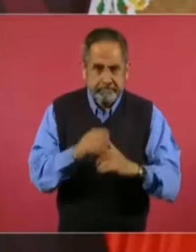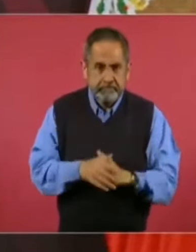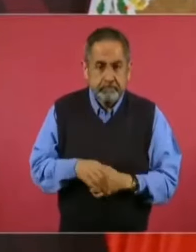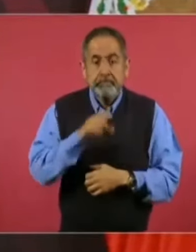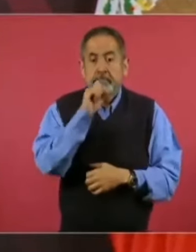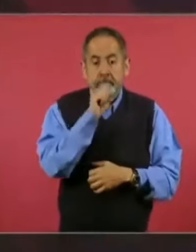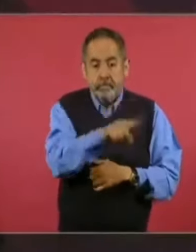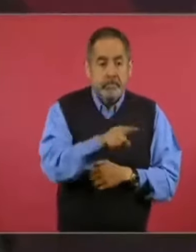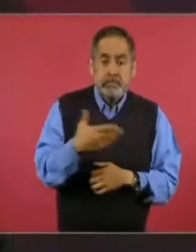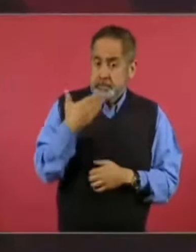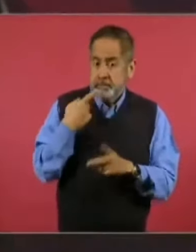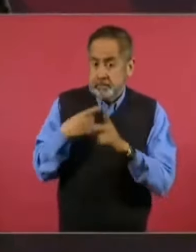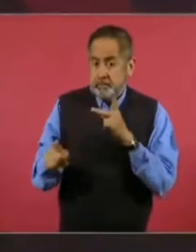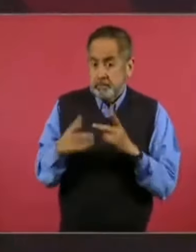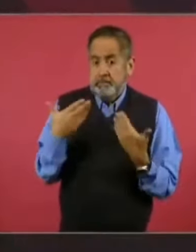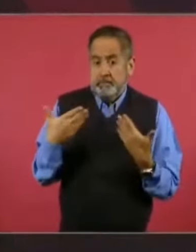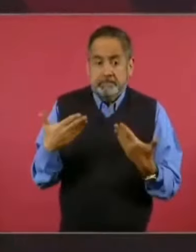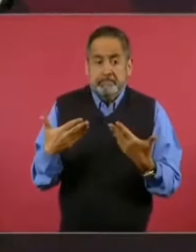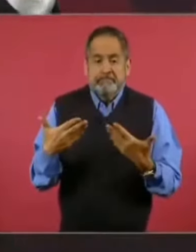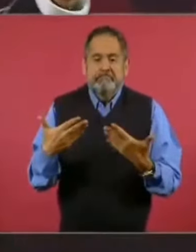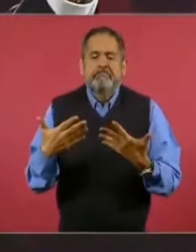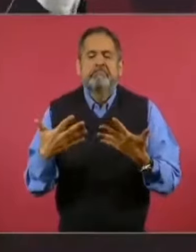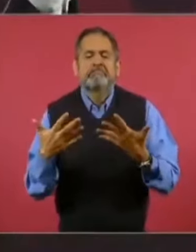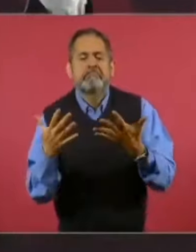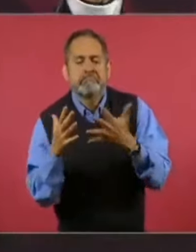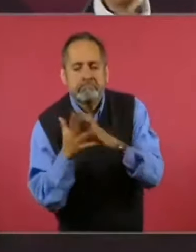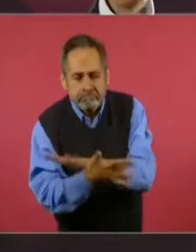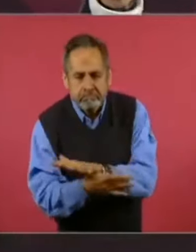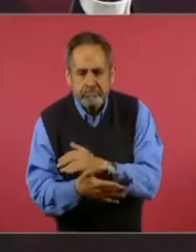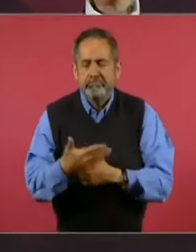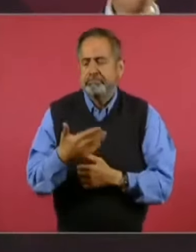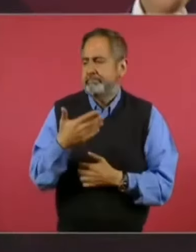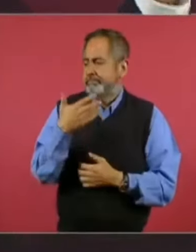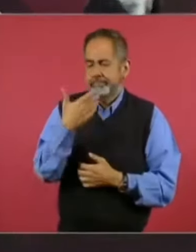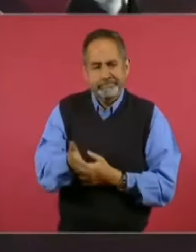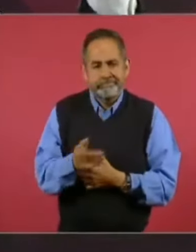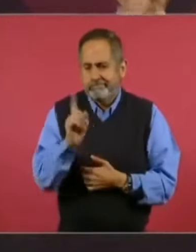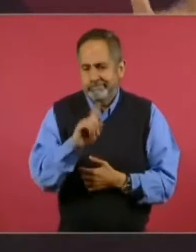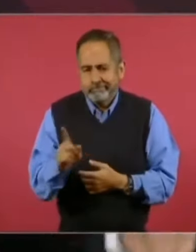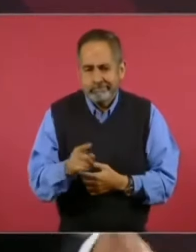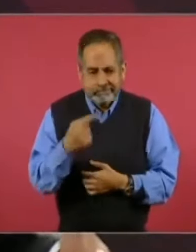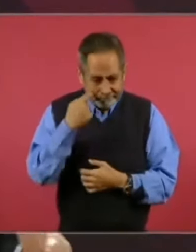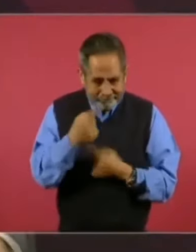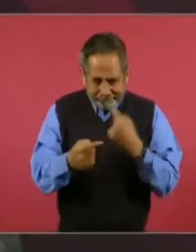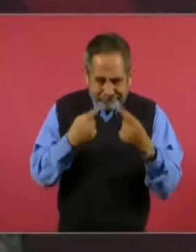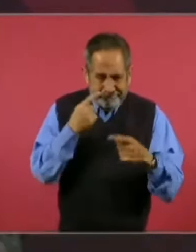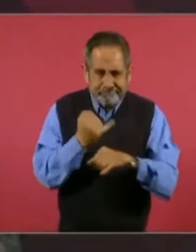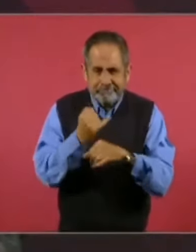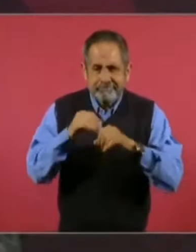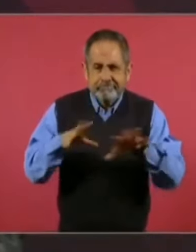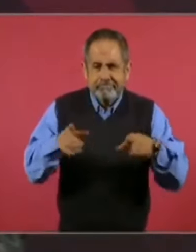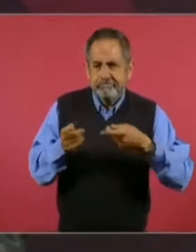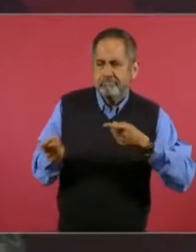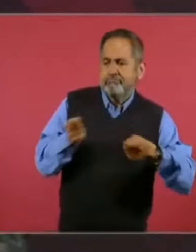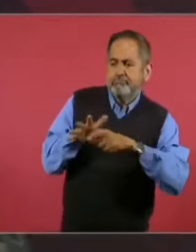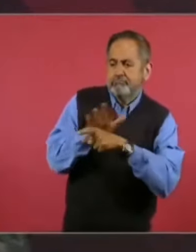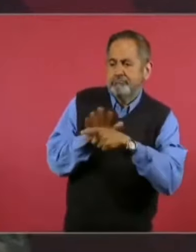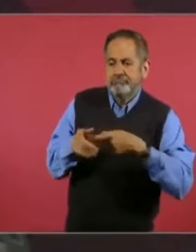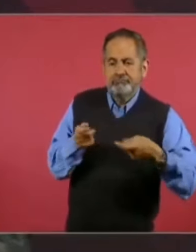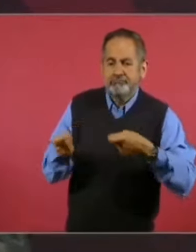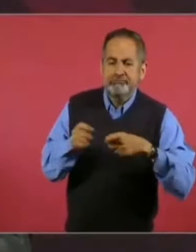comenzó muy bien y ahora ya veo que ya están manipulando mucho